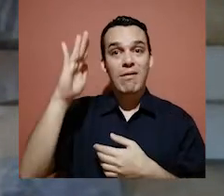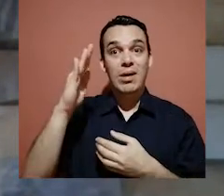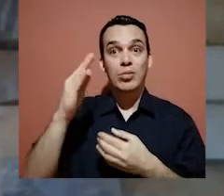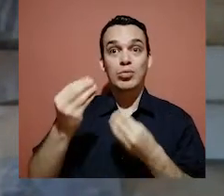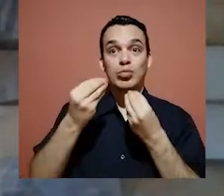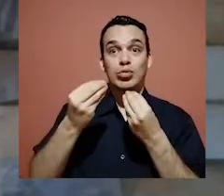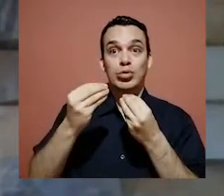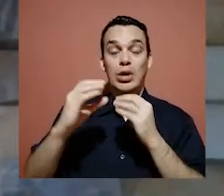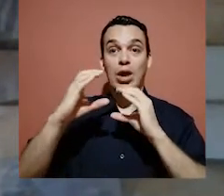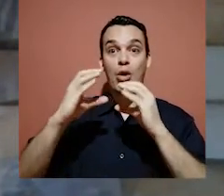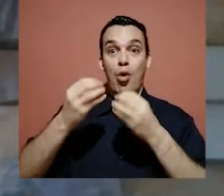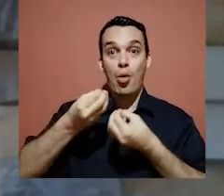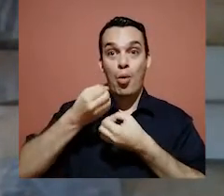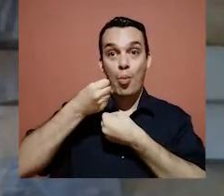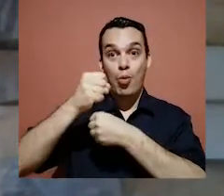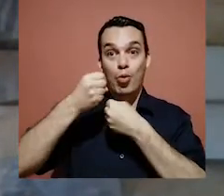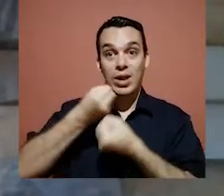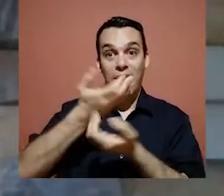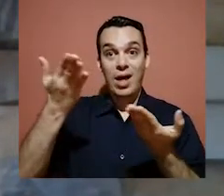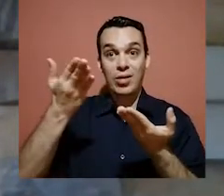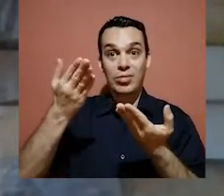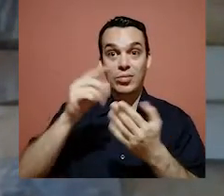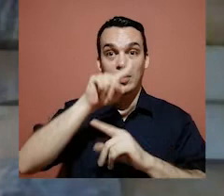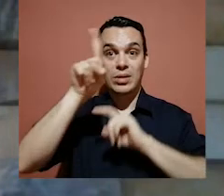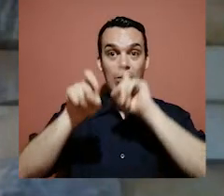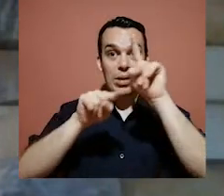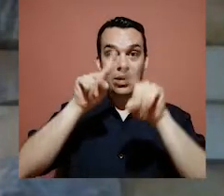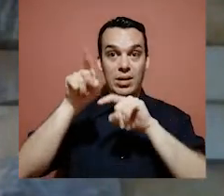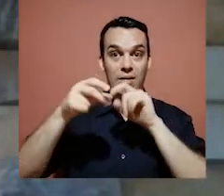En Comunicados le presentamos la trivia histórica.